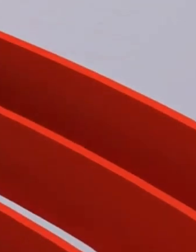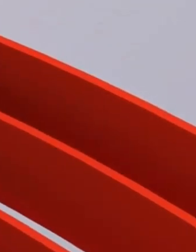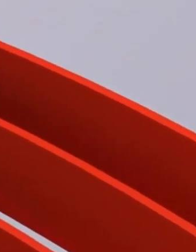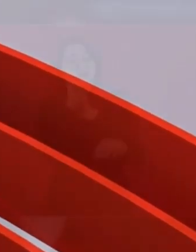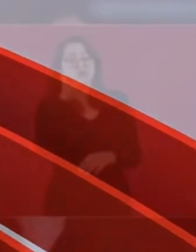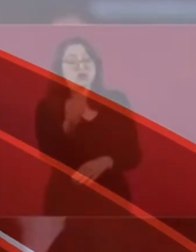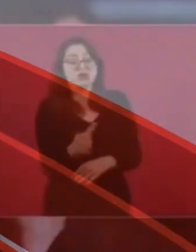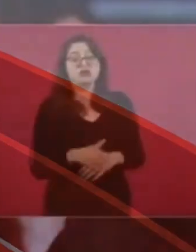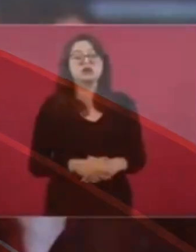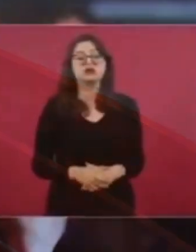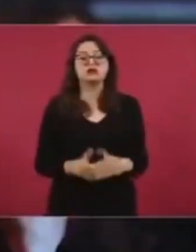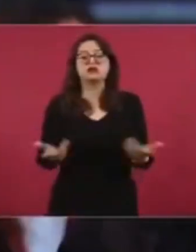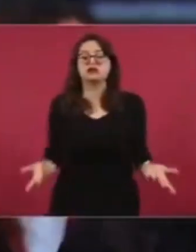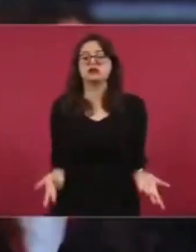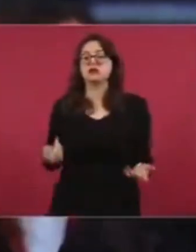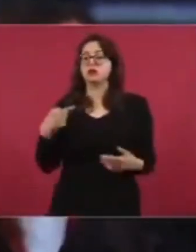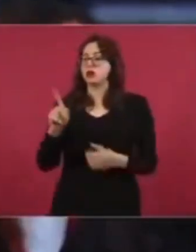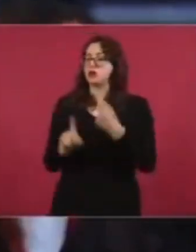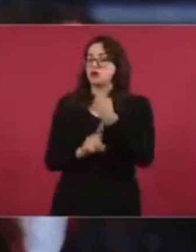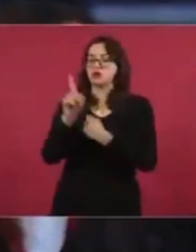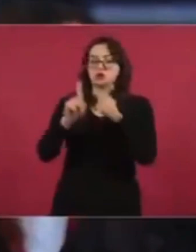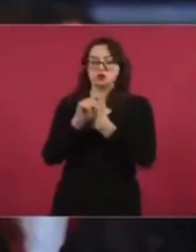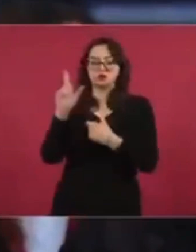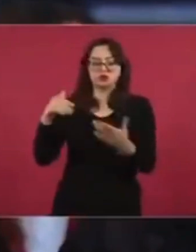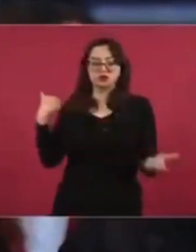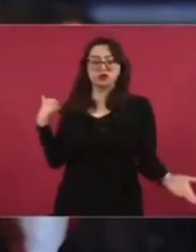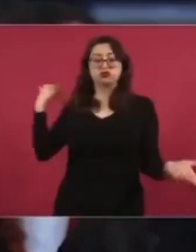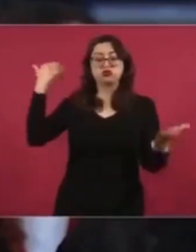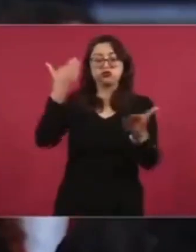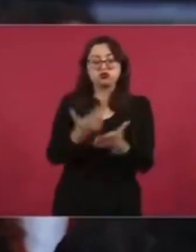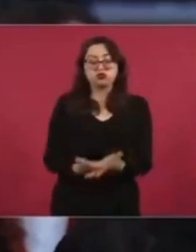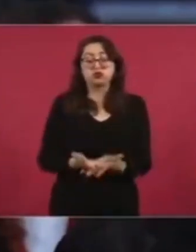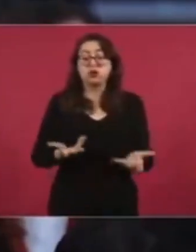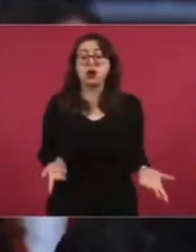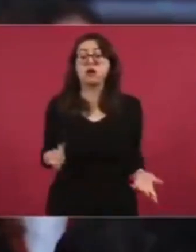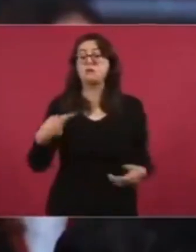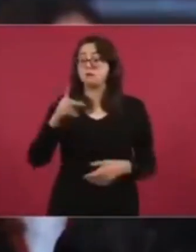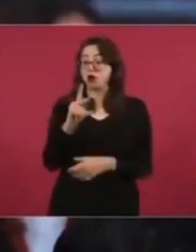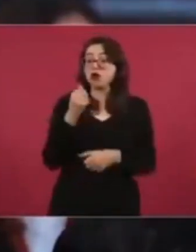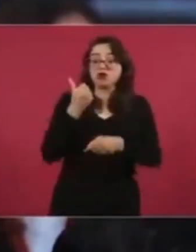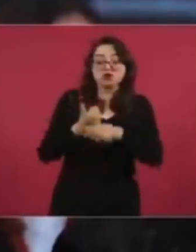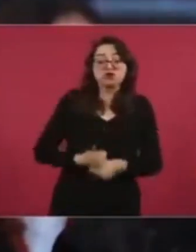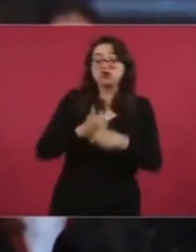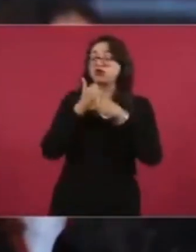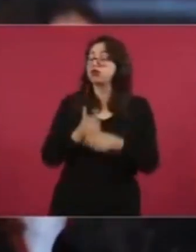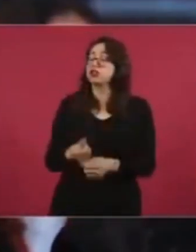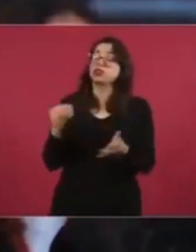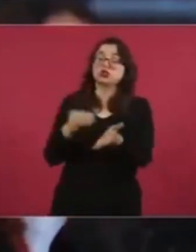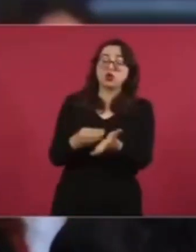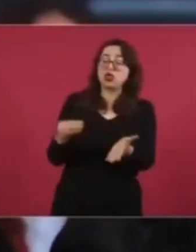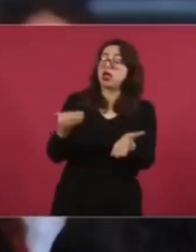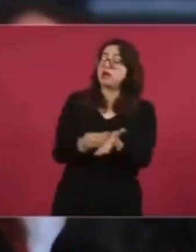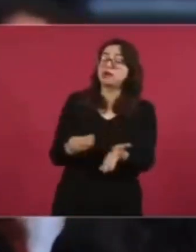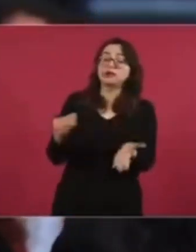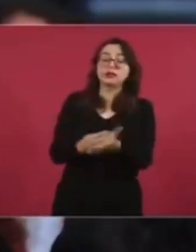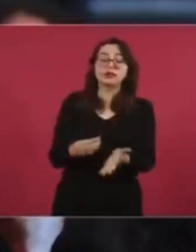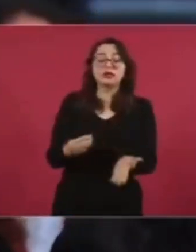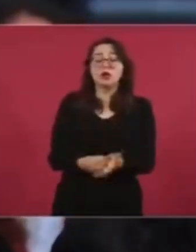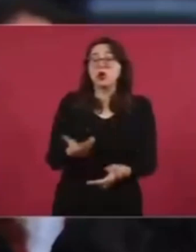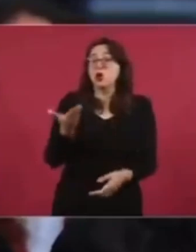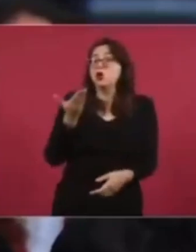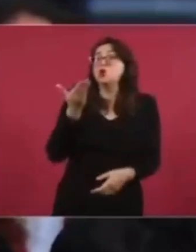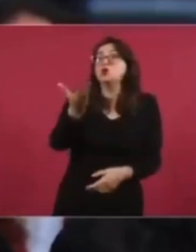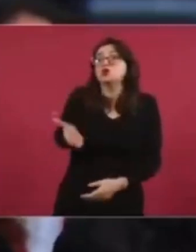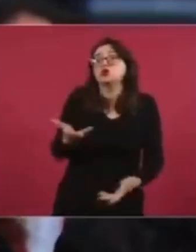ha vivido desde entonces pero los ciudadanos están viviendo las consecuencias desde entonces y usted era la